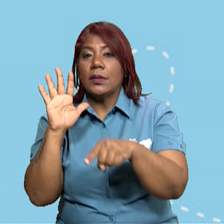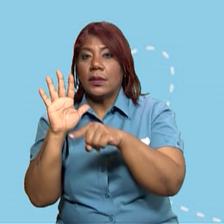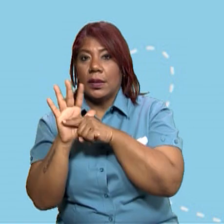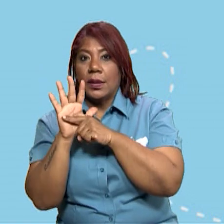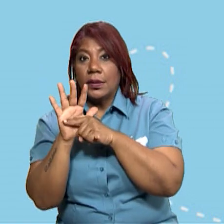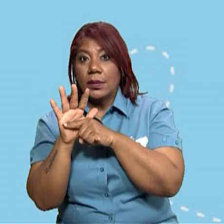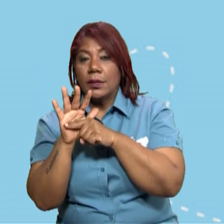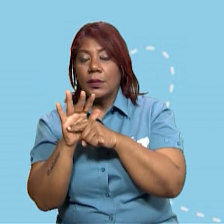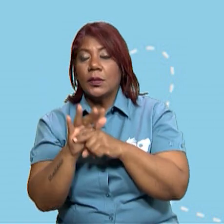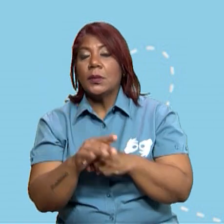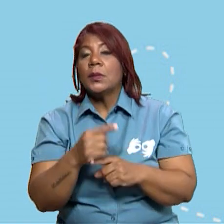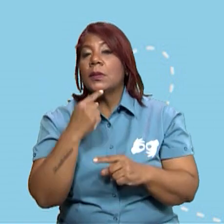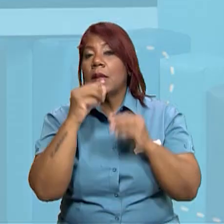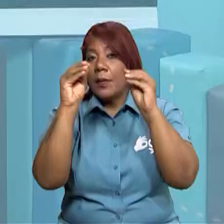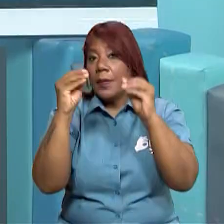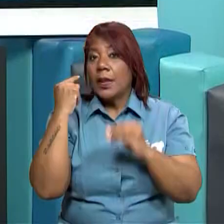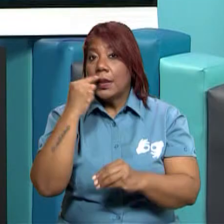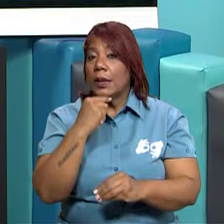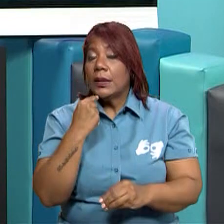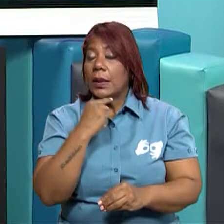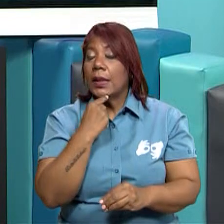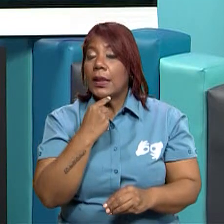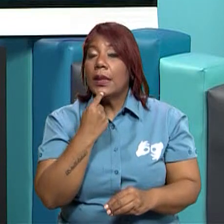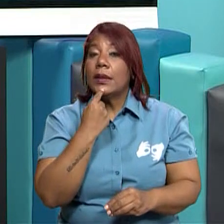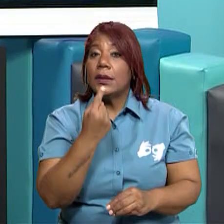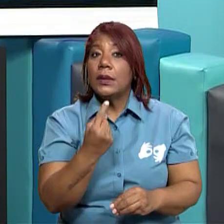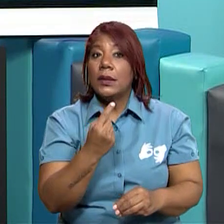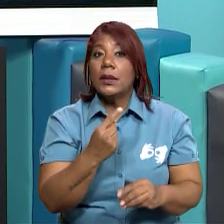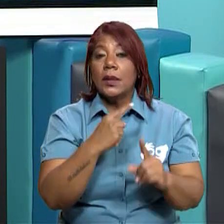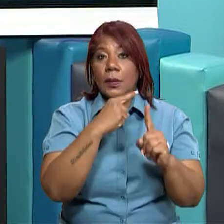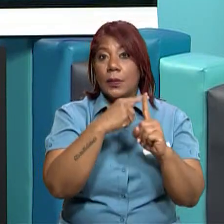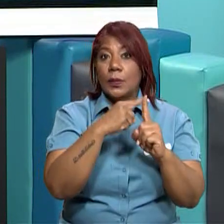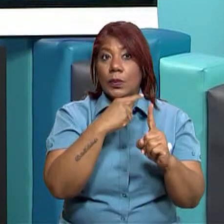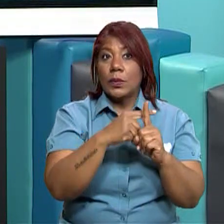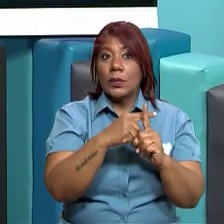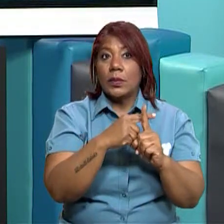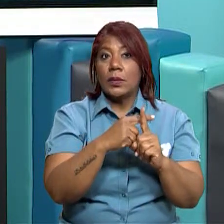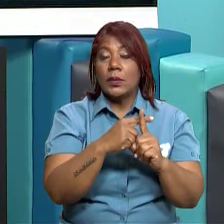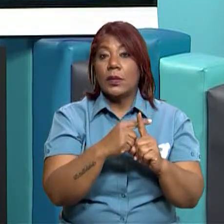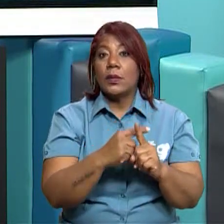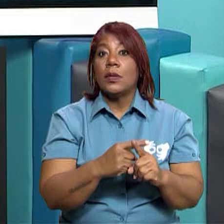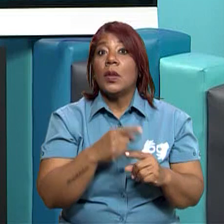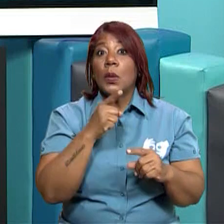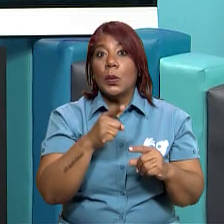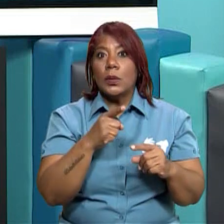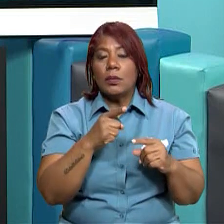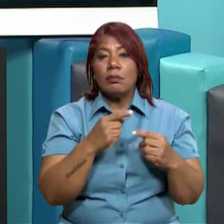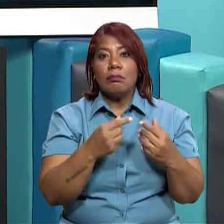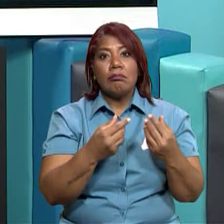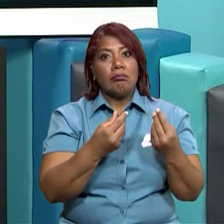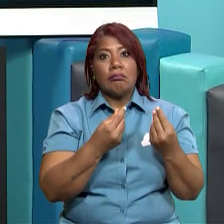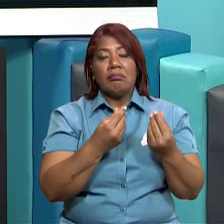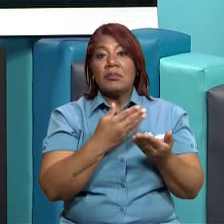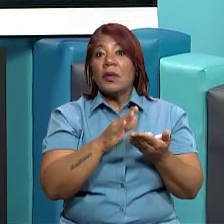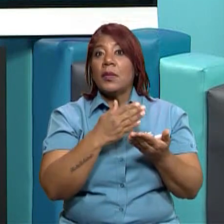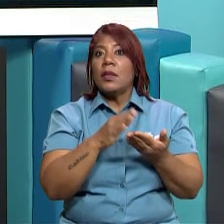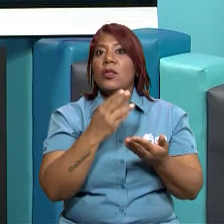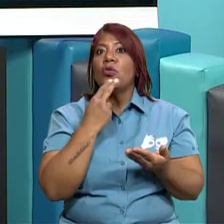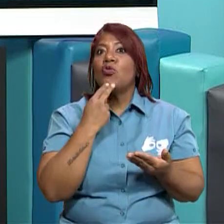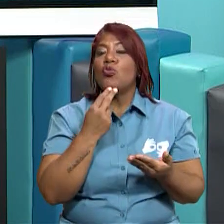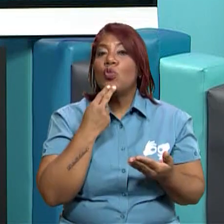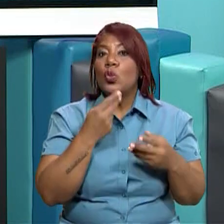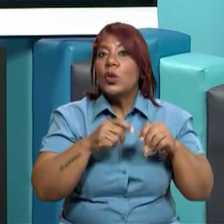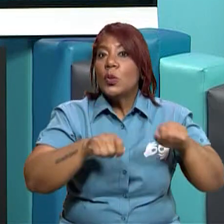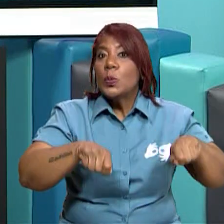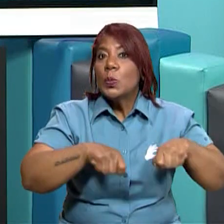ejemplo, por efectos positivos yo te puedo decir que una persona que esté haciendo un emprendimiento hoy día se vale de las redes sociales